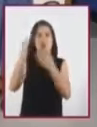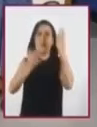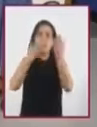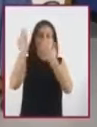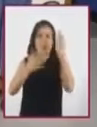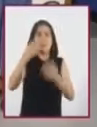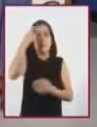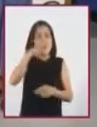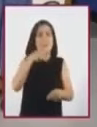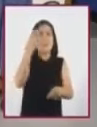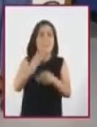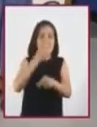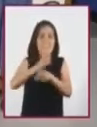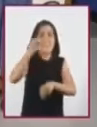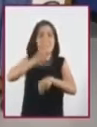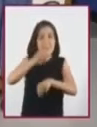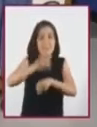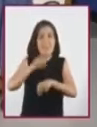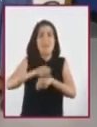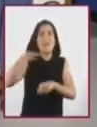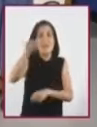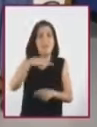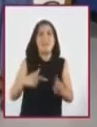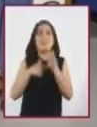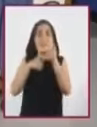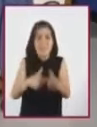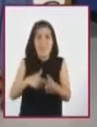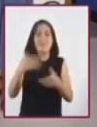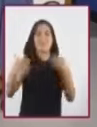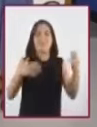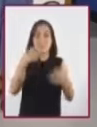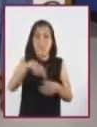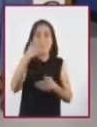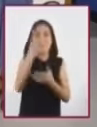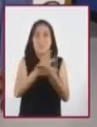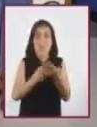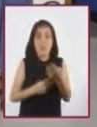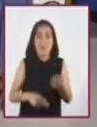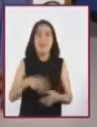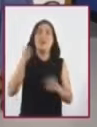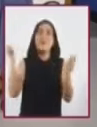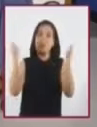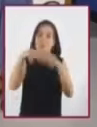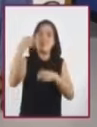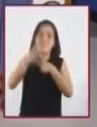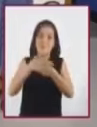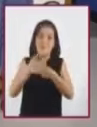tercero de secundaria a seguir todos nuestros programas y nos vemos en la próxima. ¡Hasta pronto!